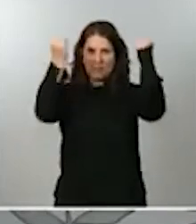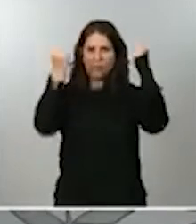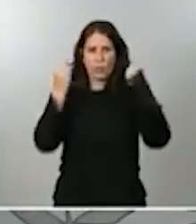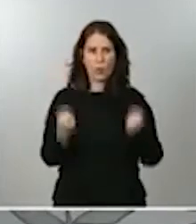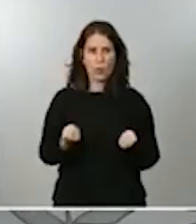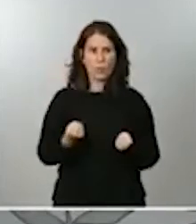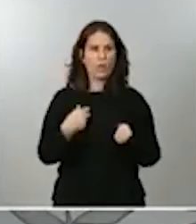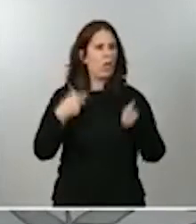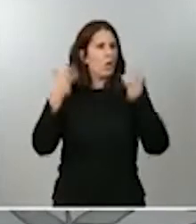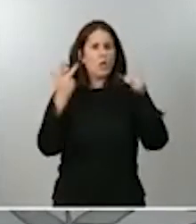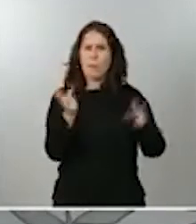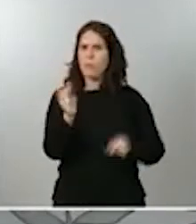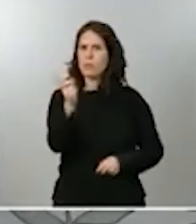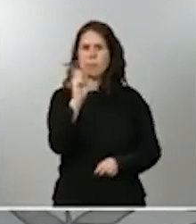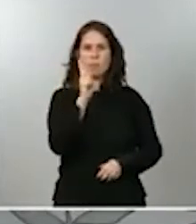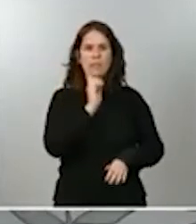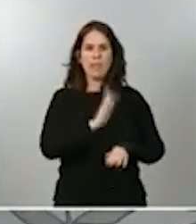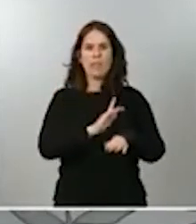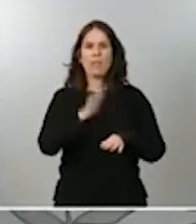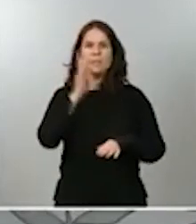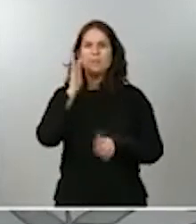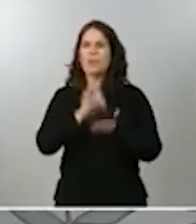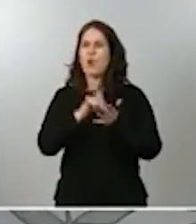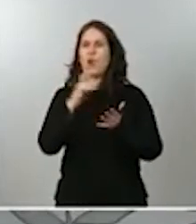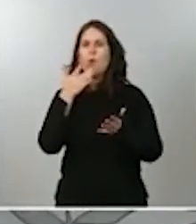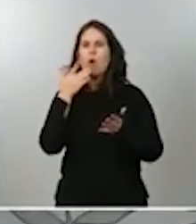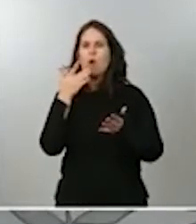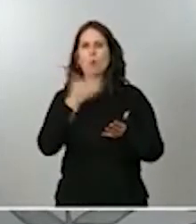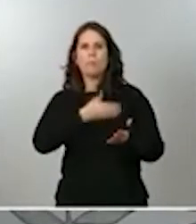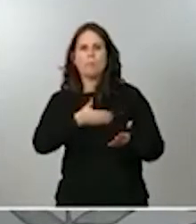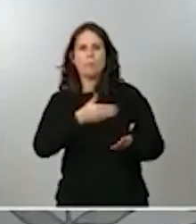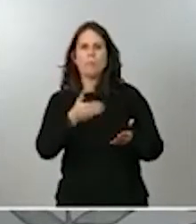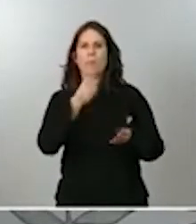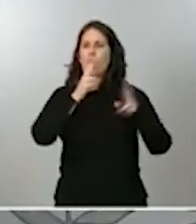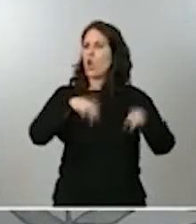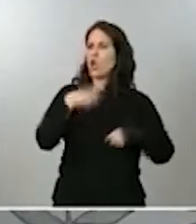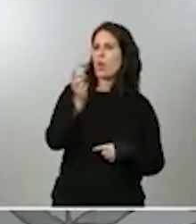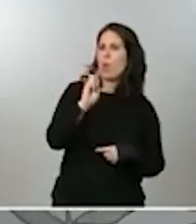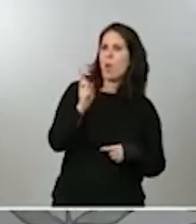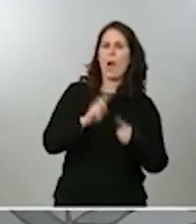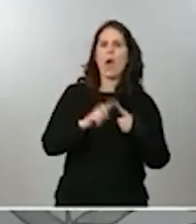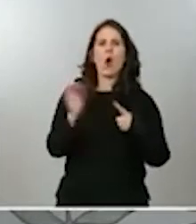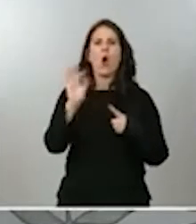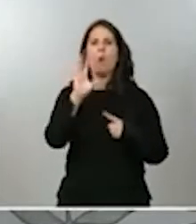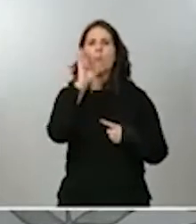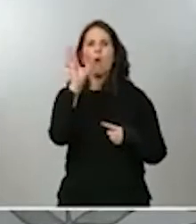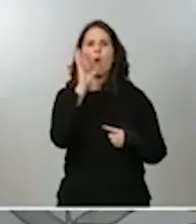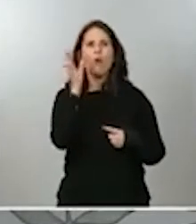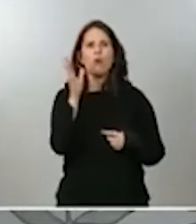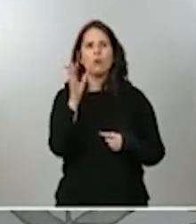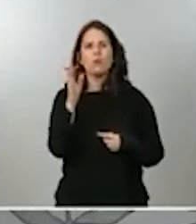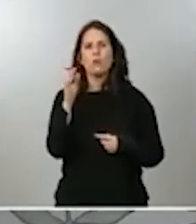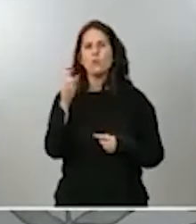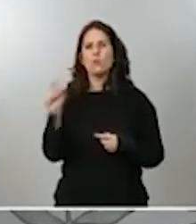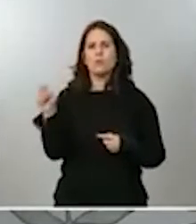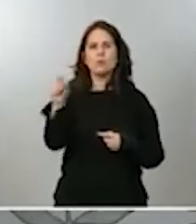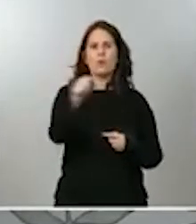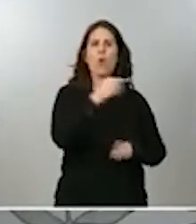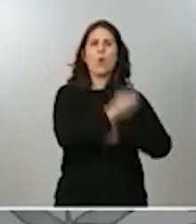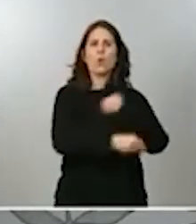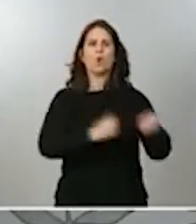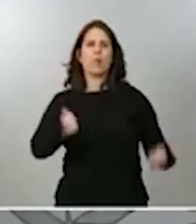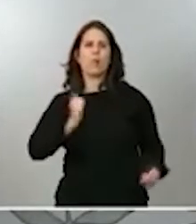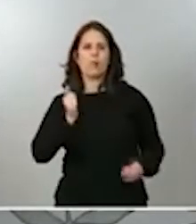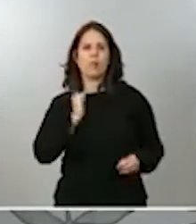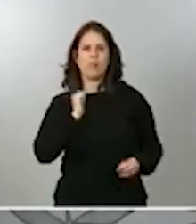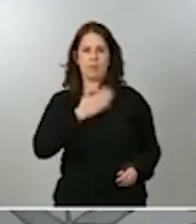deslegitimen, bien porque no se renueven o bien porque unos u otros hagan un uso partidista, patrimonialista